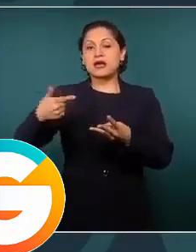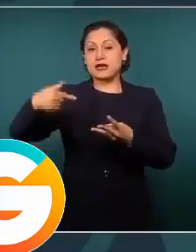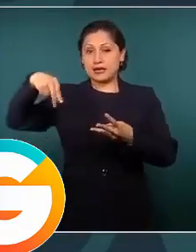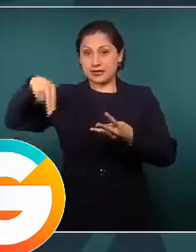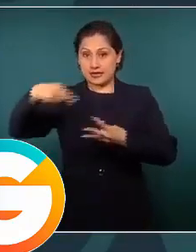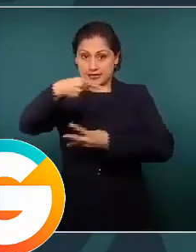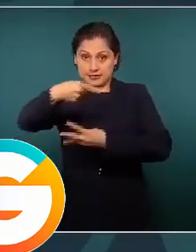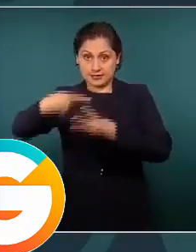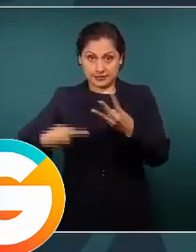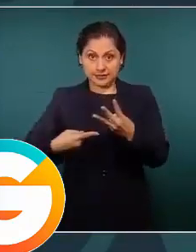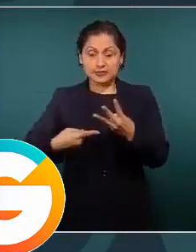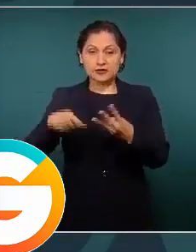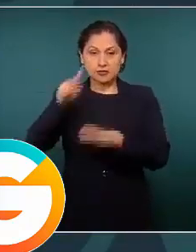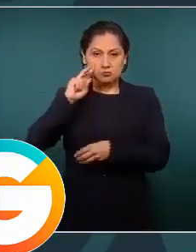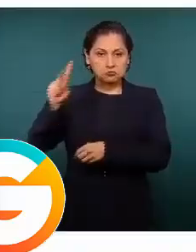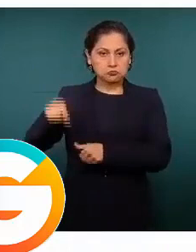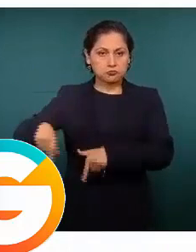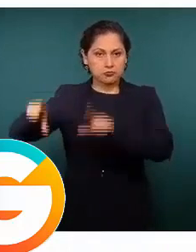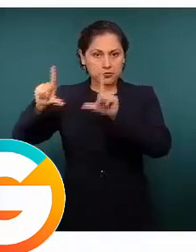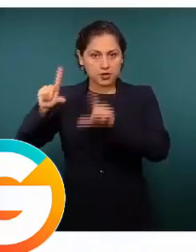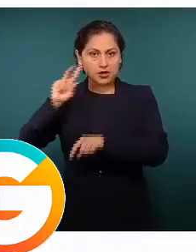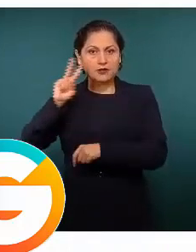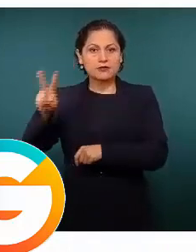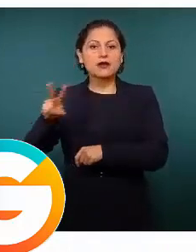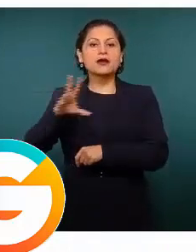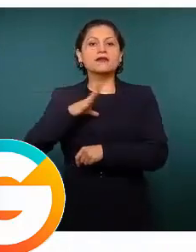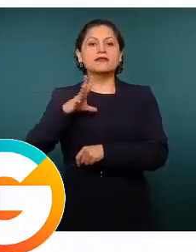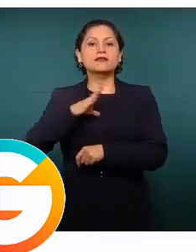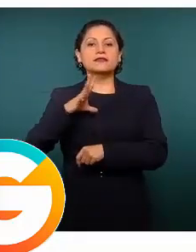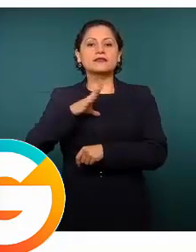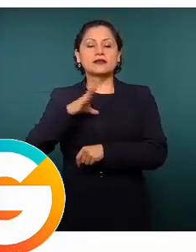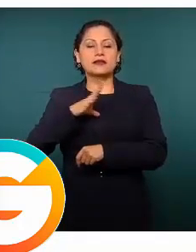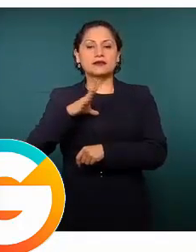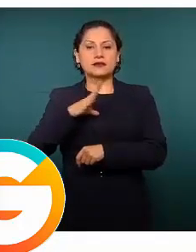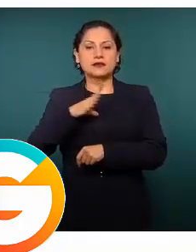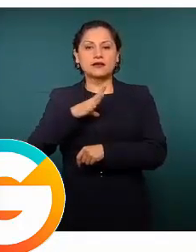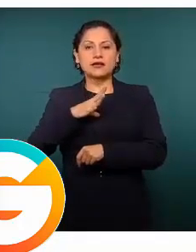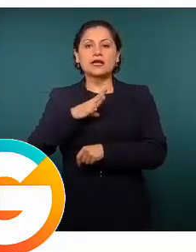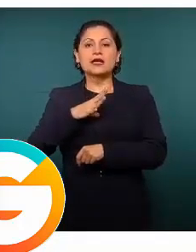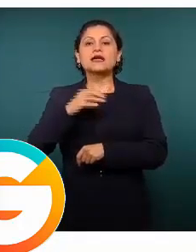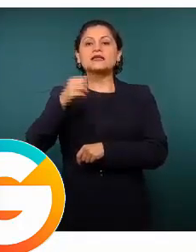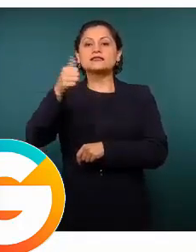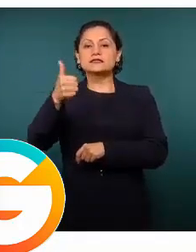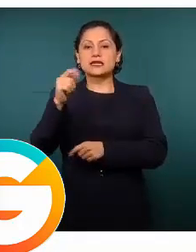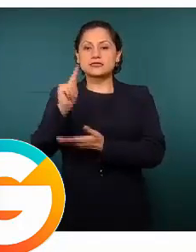en la lámina donde son más de seis toneladas de marihuana,